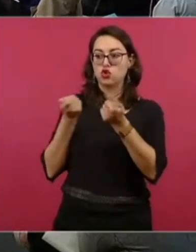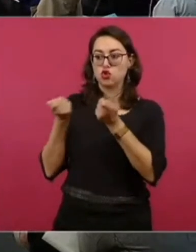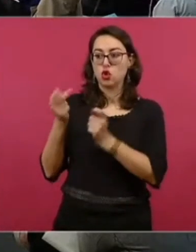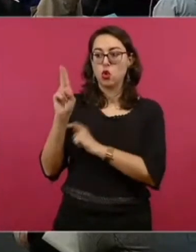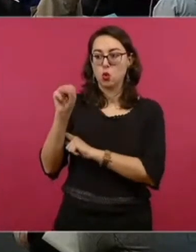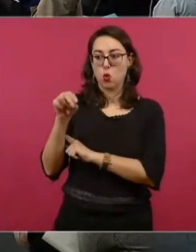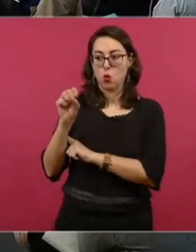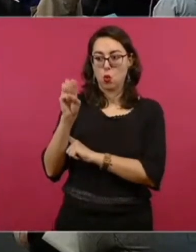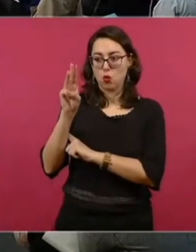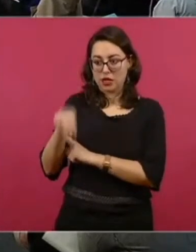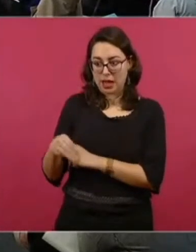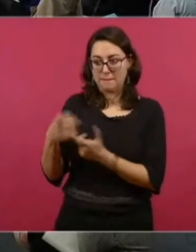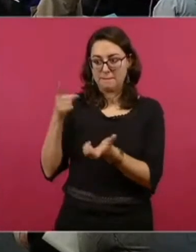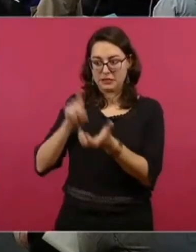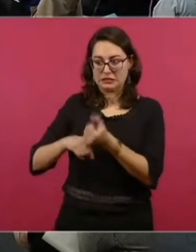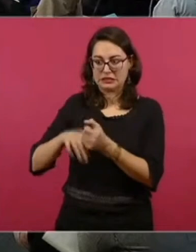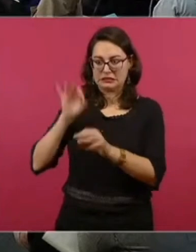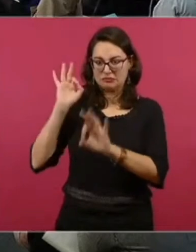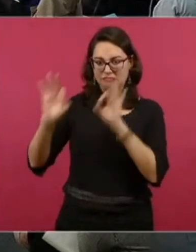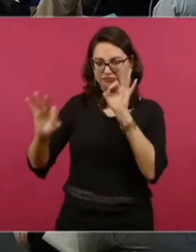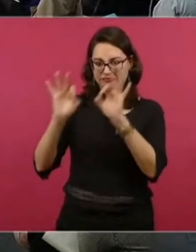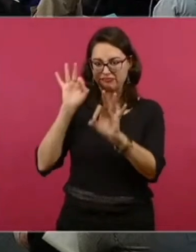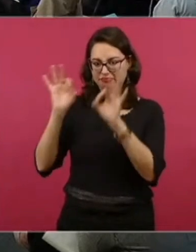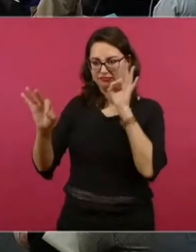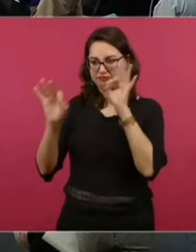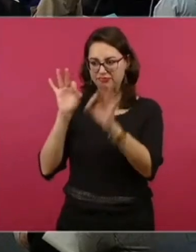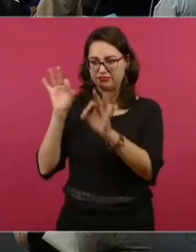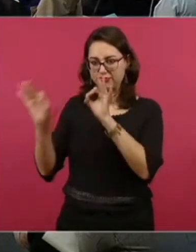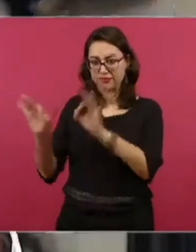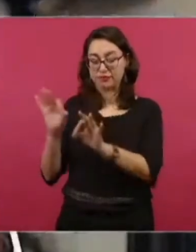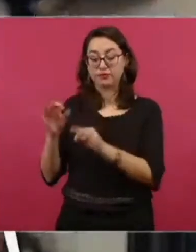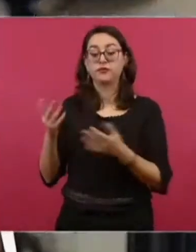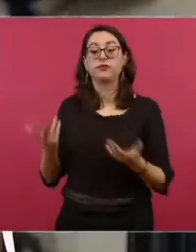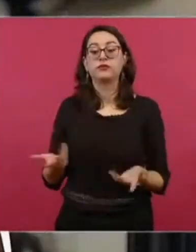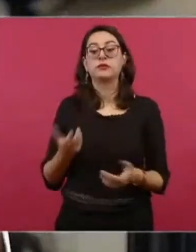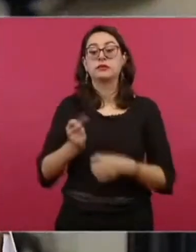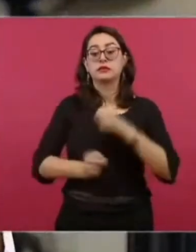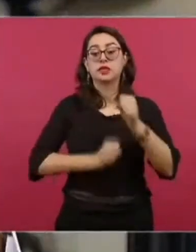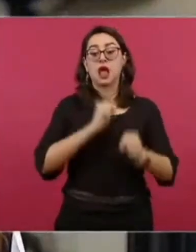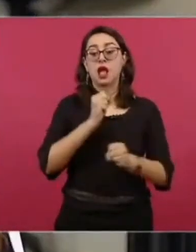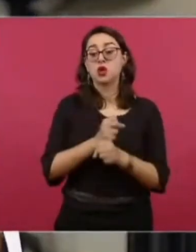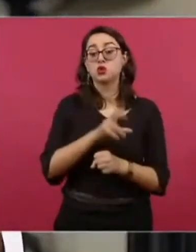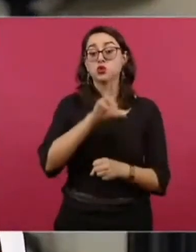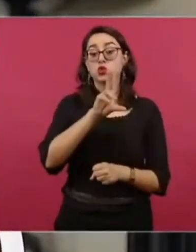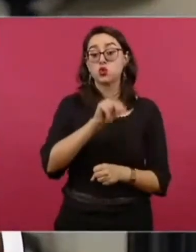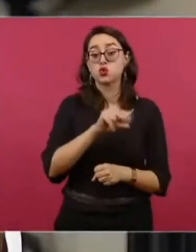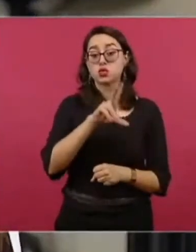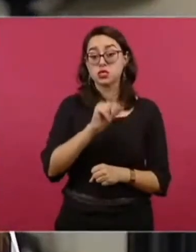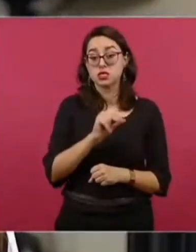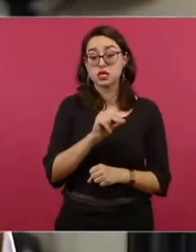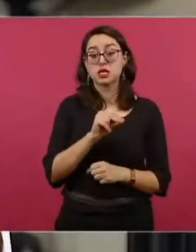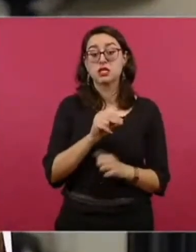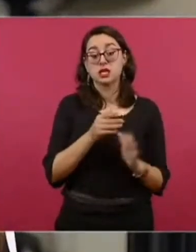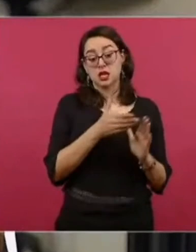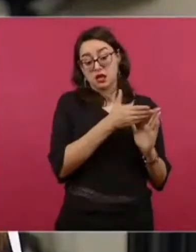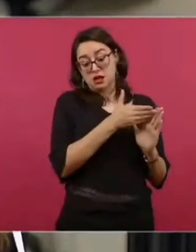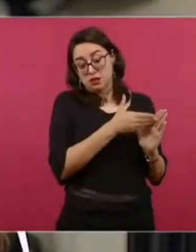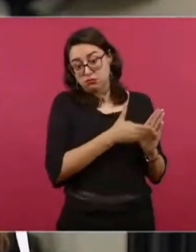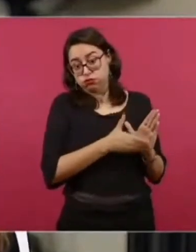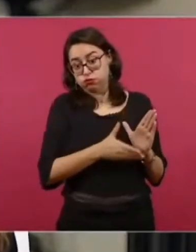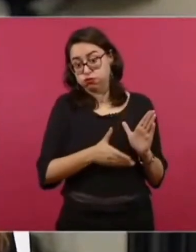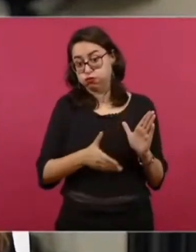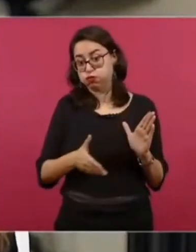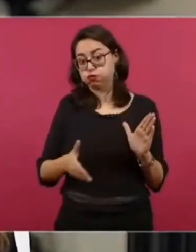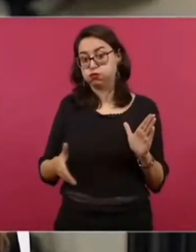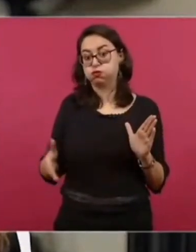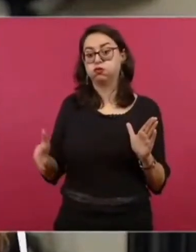conducción de los asuntos de la UNAM. El Estado mexicano, a partir de los años 80, en el contexto neoliberal, ha dejado